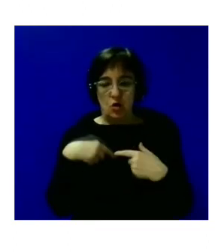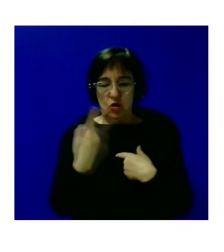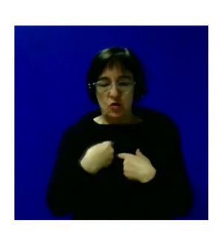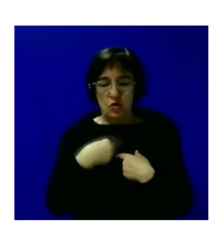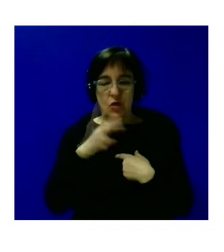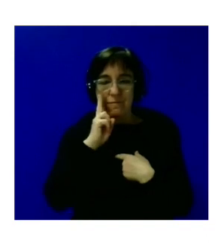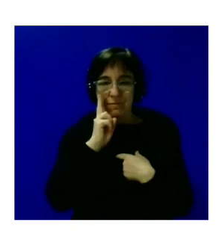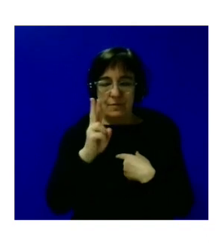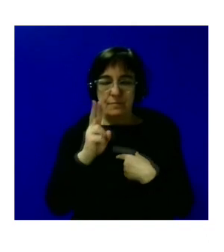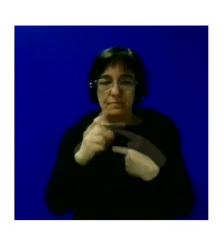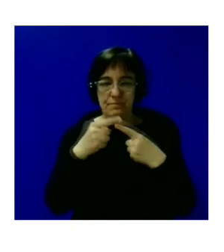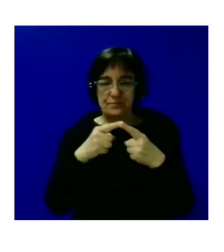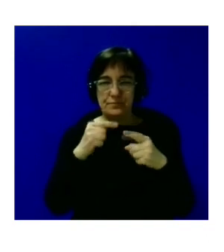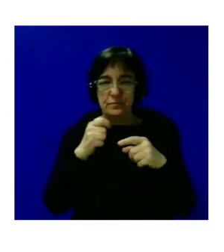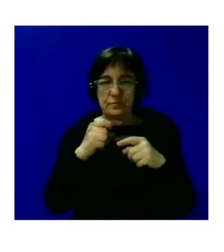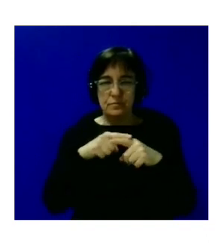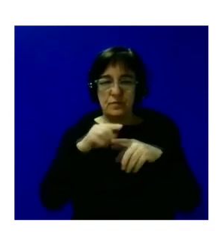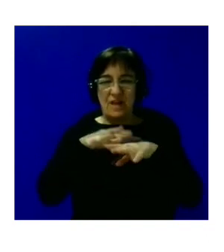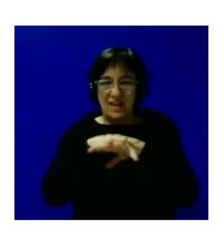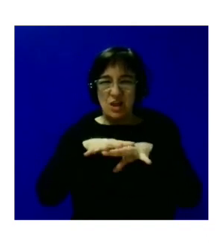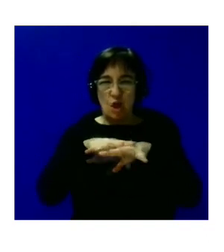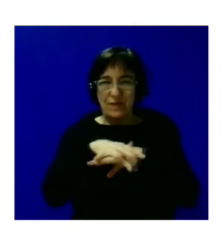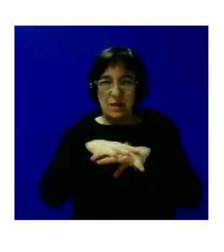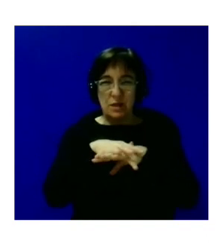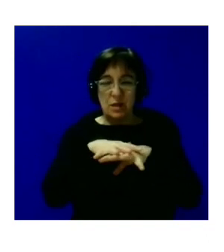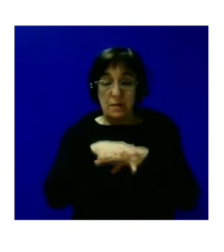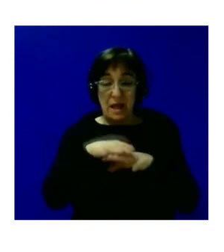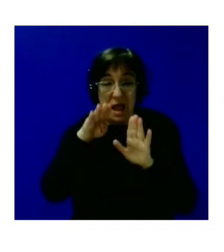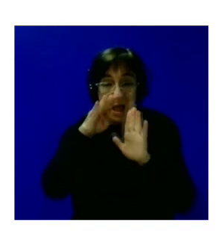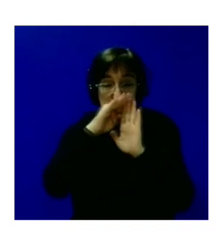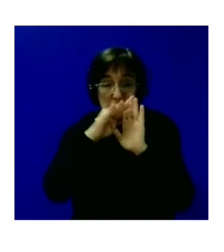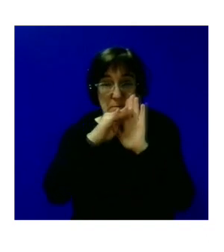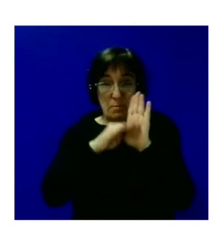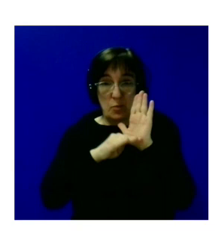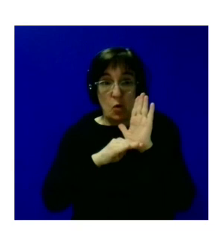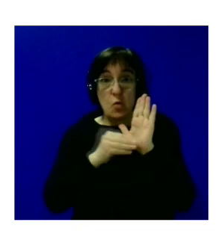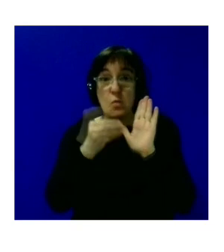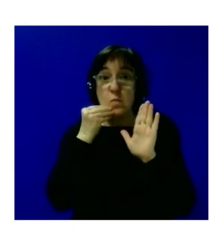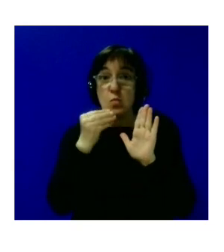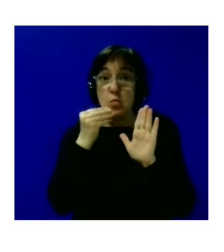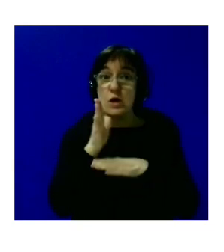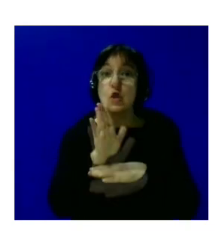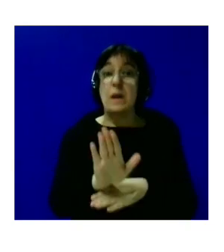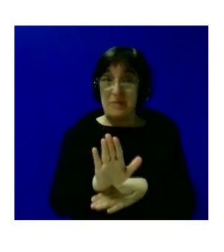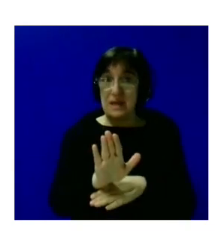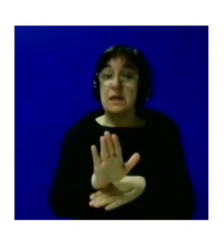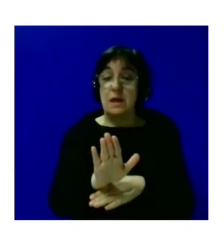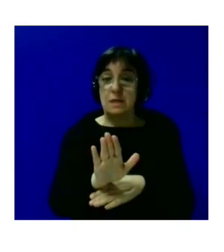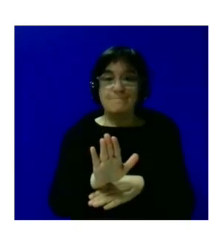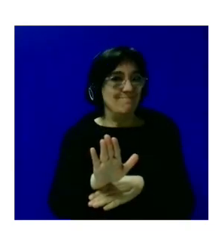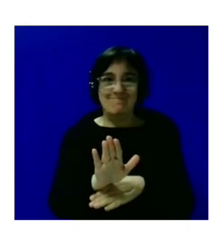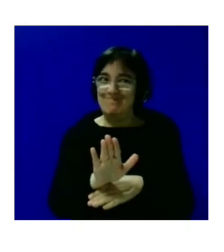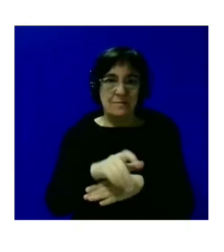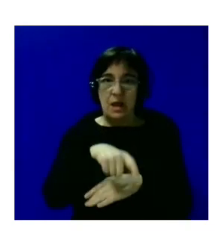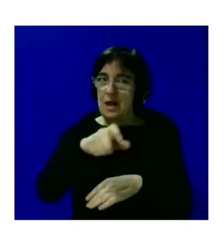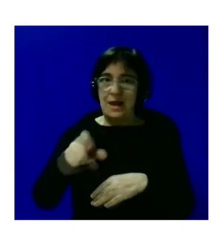encontrando sucesivos filtros y filtros y filtros que hacen que a ese programa tan bueno que estáis presentando no llegue toda